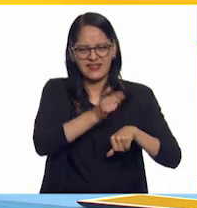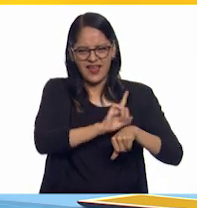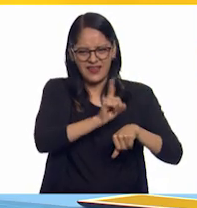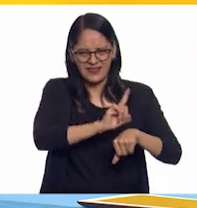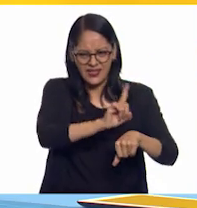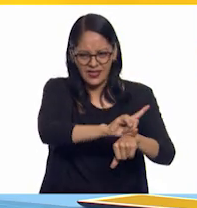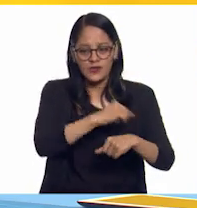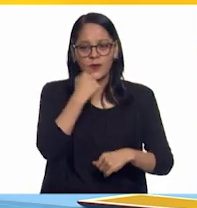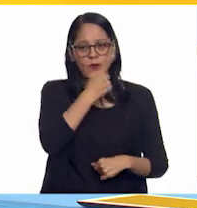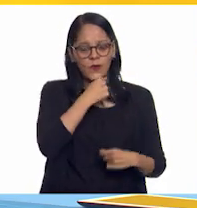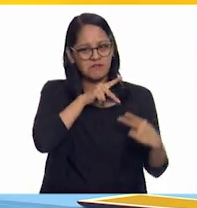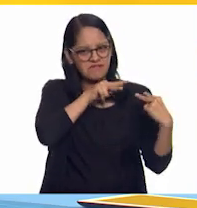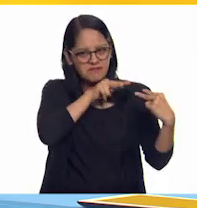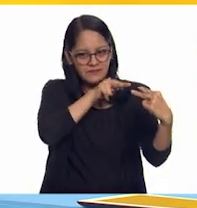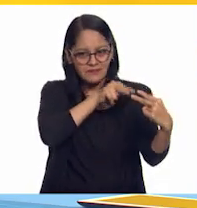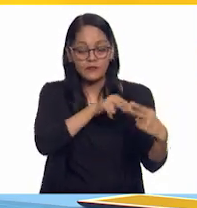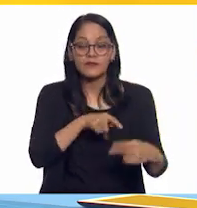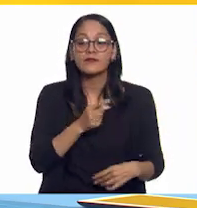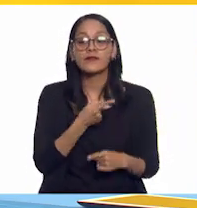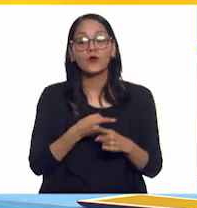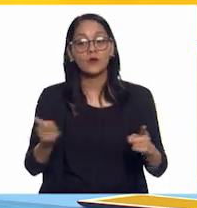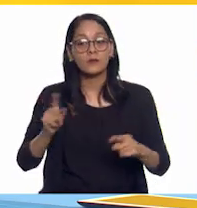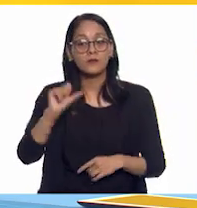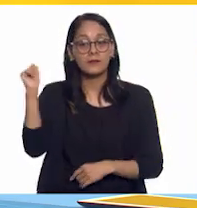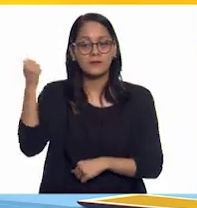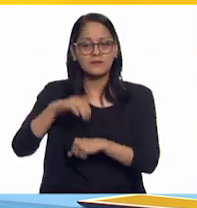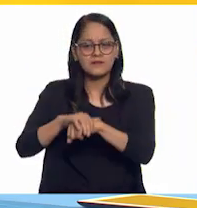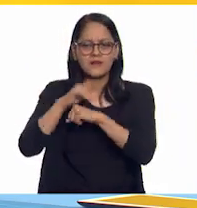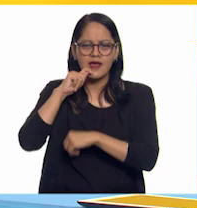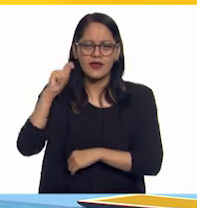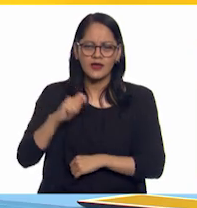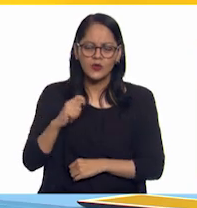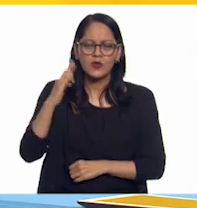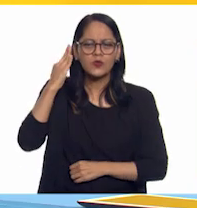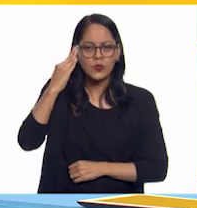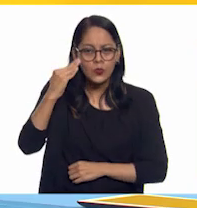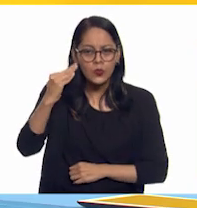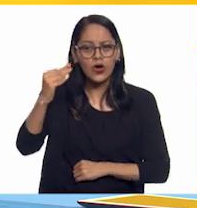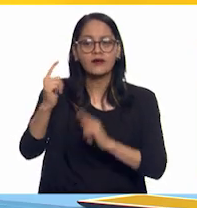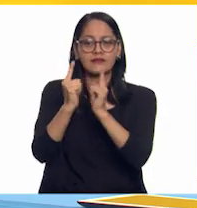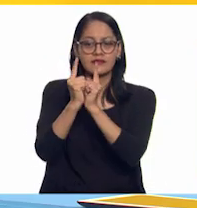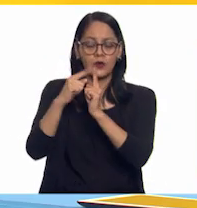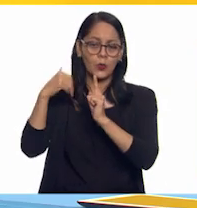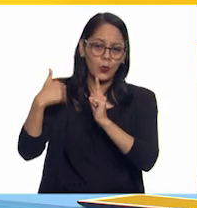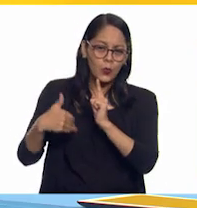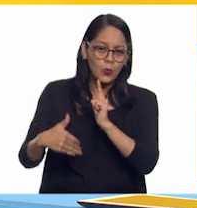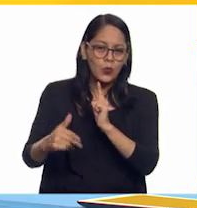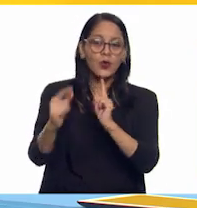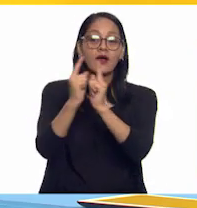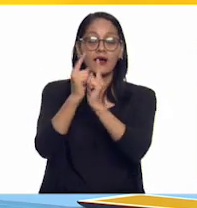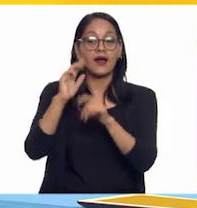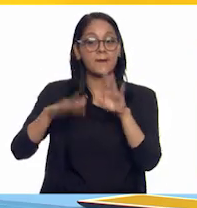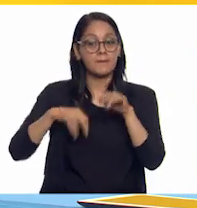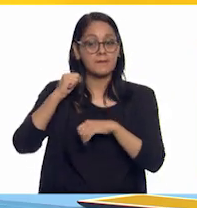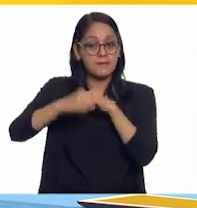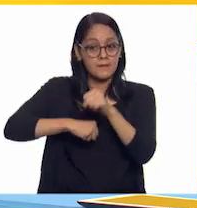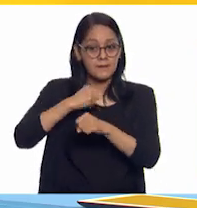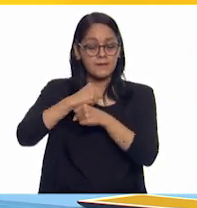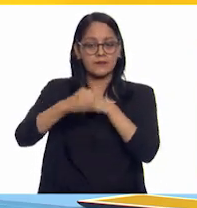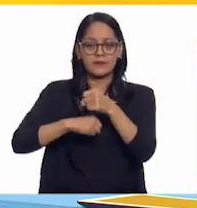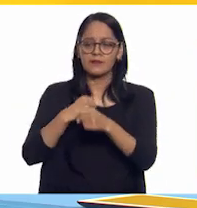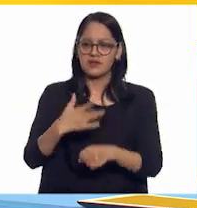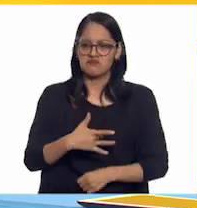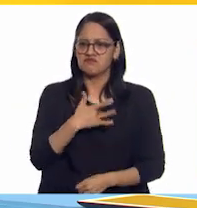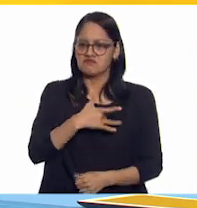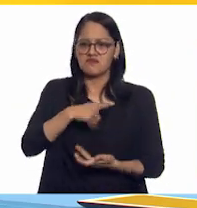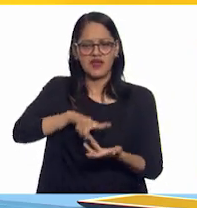días, todas las horas. Pero también hay amistades que se ven cada cierto tiempo. Incluso pueden pasar años sin verse, pero el sentimiento